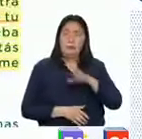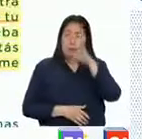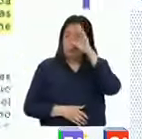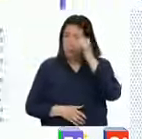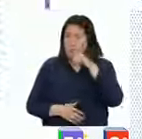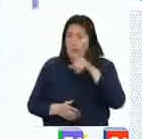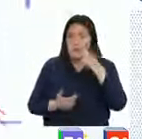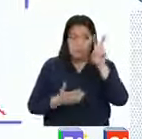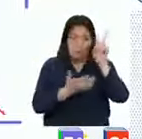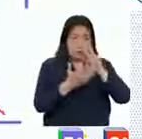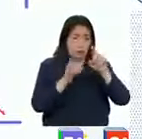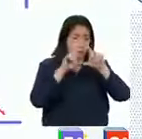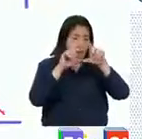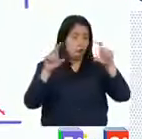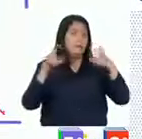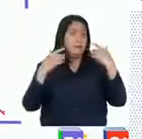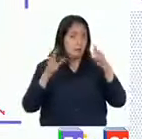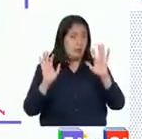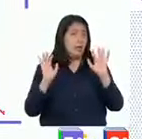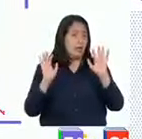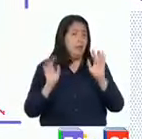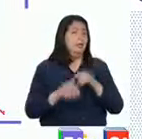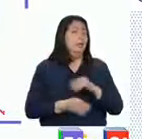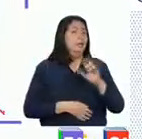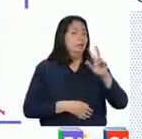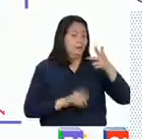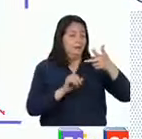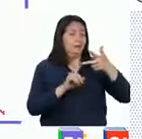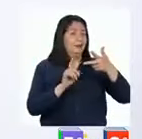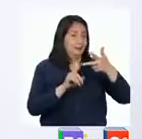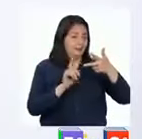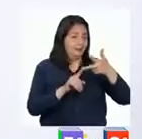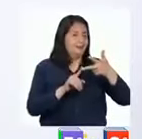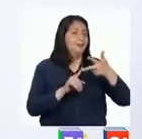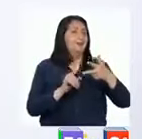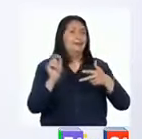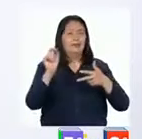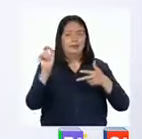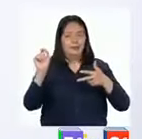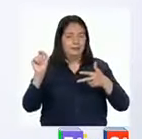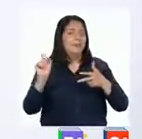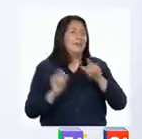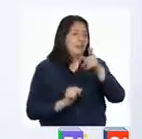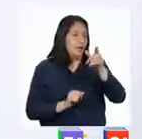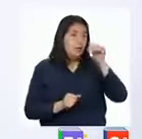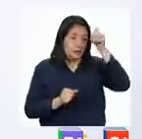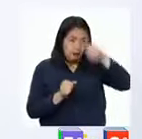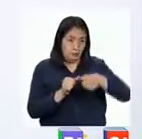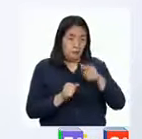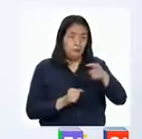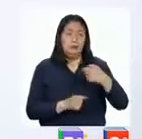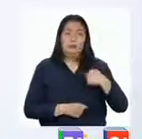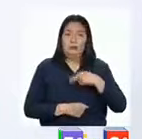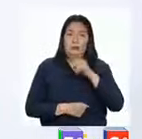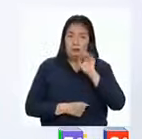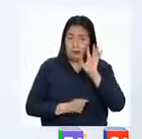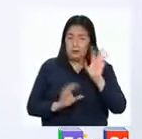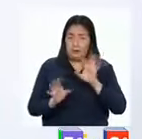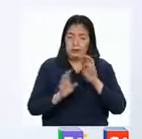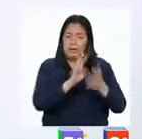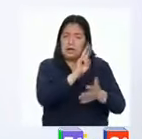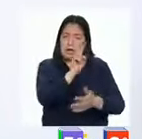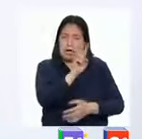con la lectura de este párrafo acabamos de realizar el tercer sumillado. Recuerden que lo que debemos hacer es